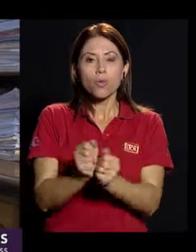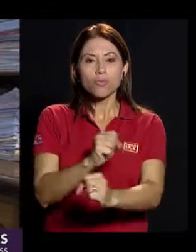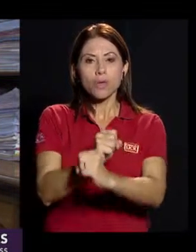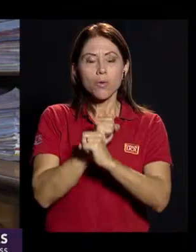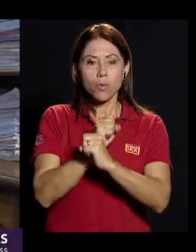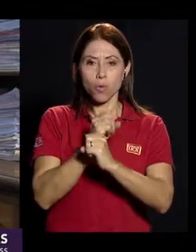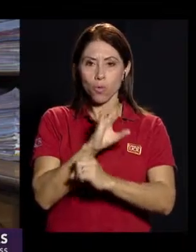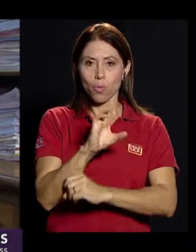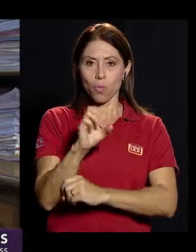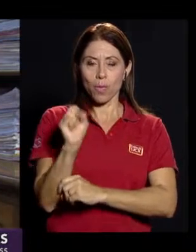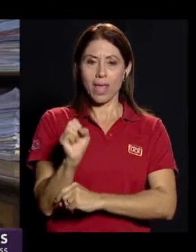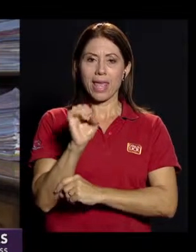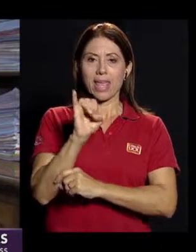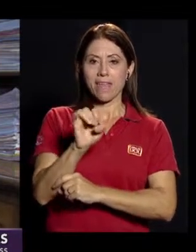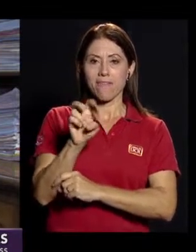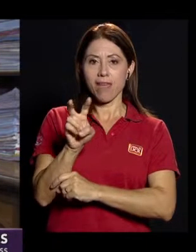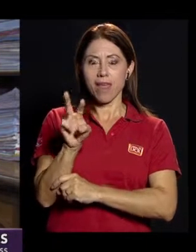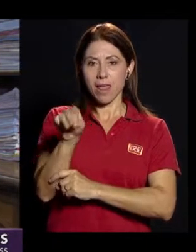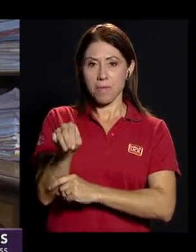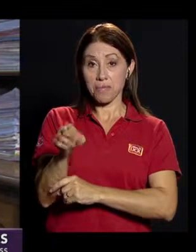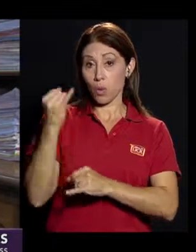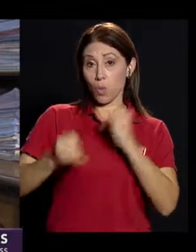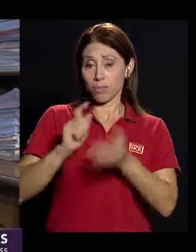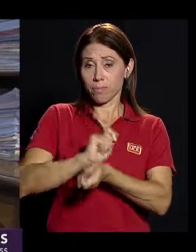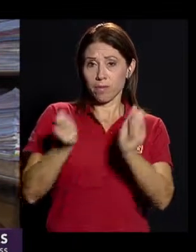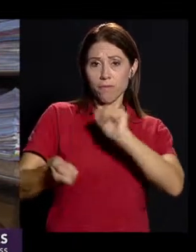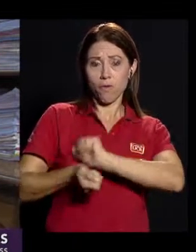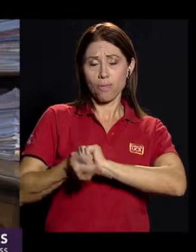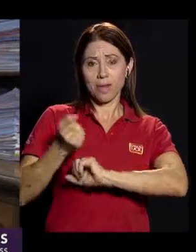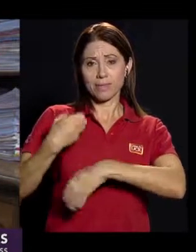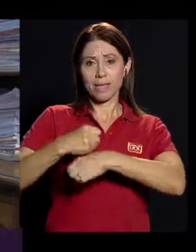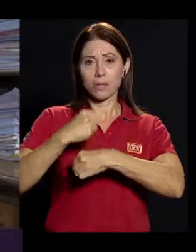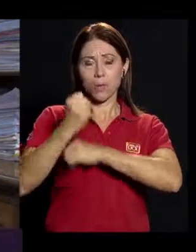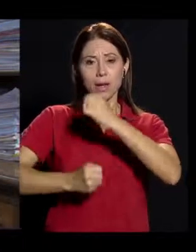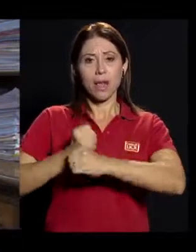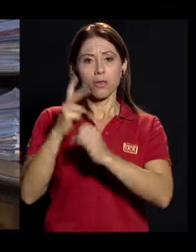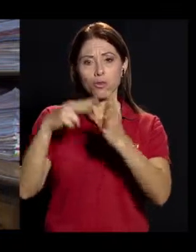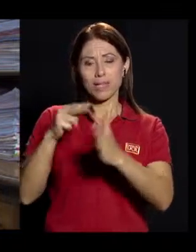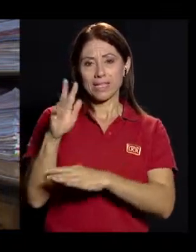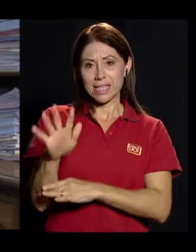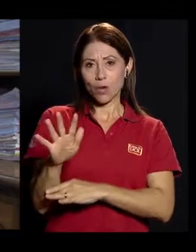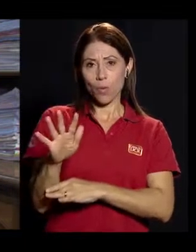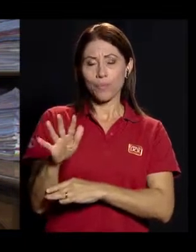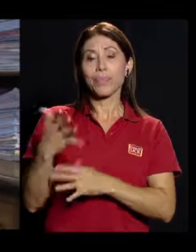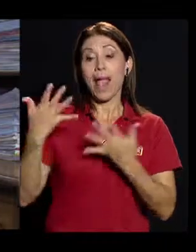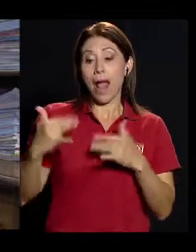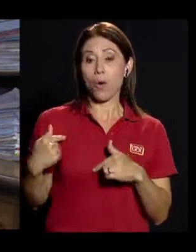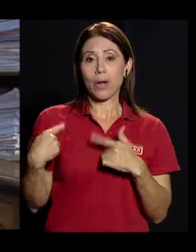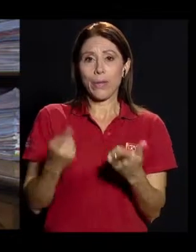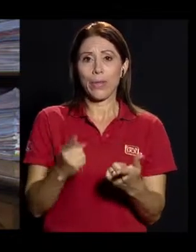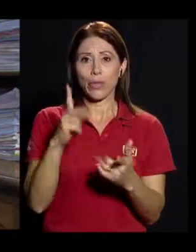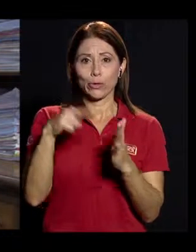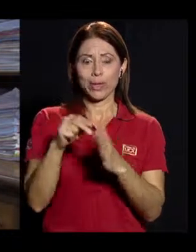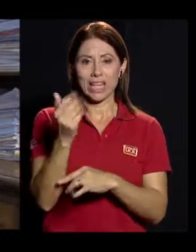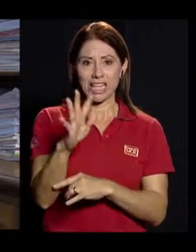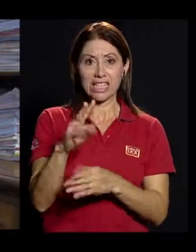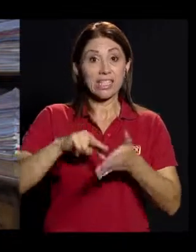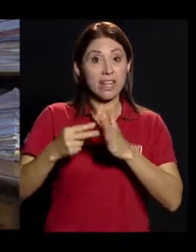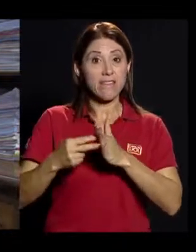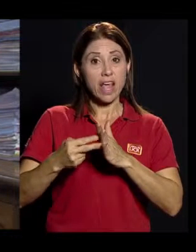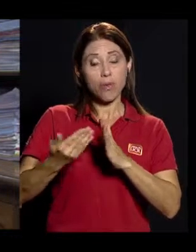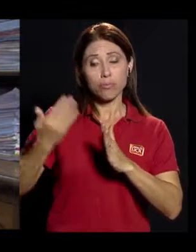Nosotros, la última reforma fue en el año 2005, estamos en el año 2015, es decir, tenemos 10 años de la última reforma. Entonces,